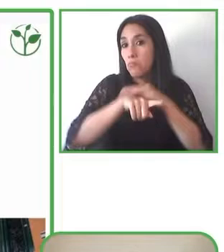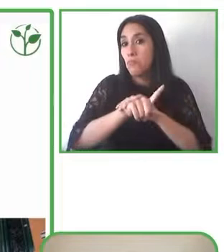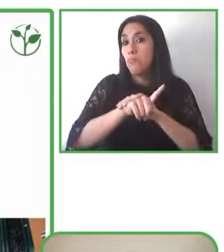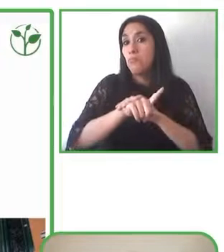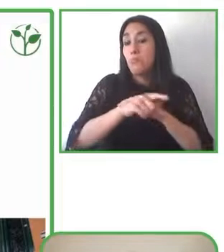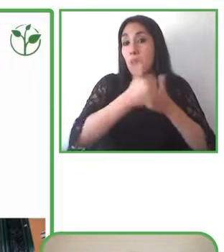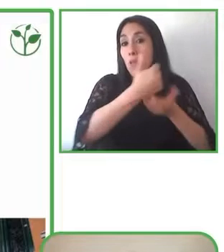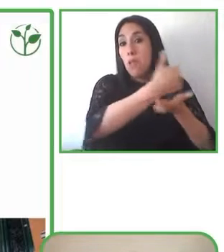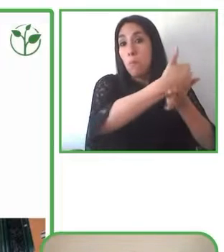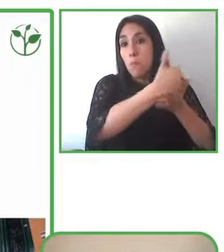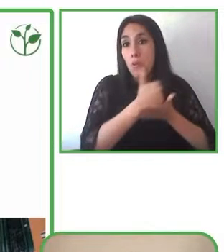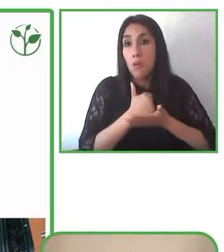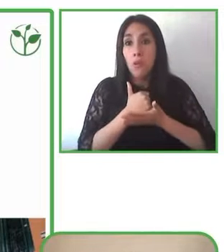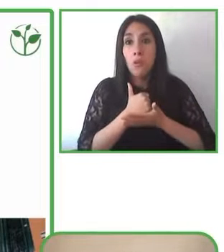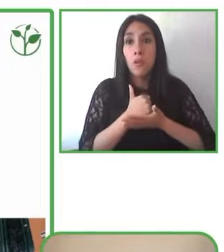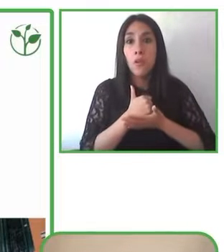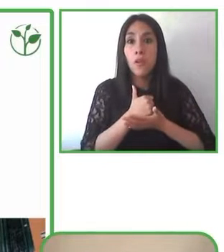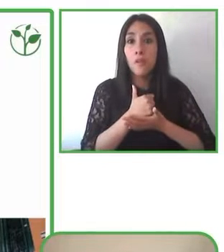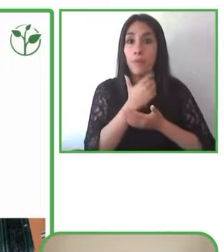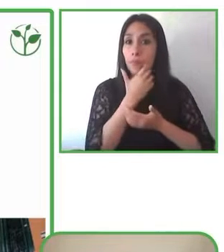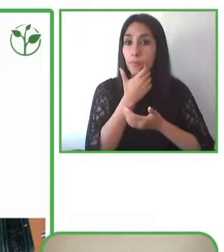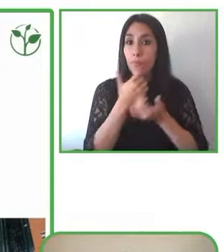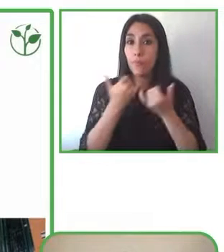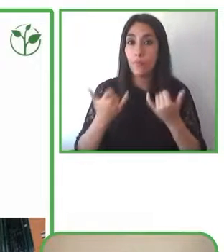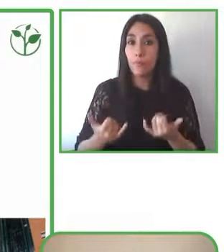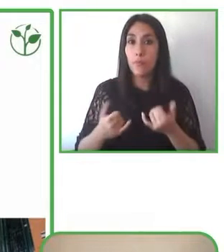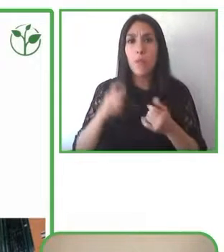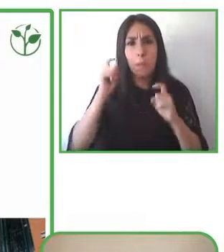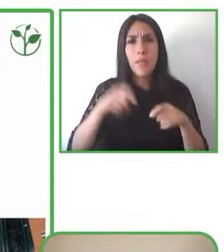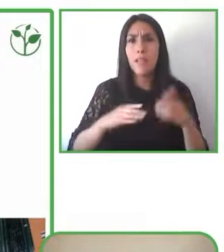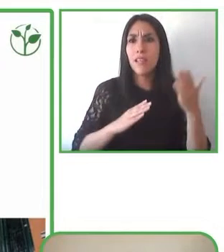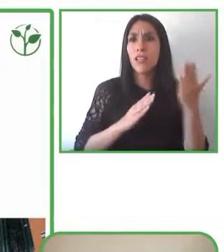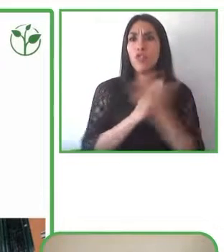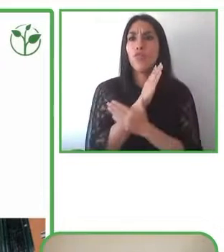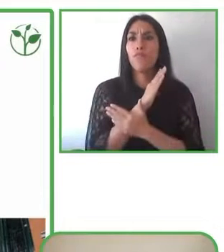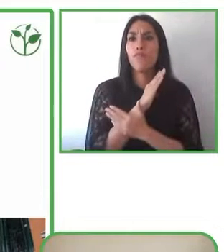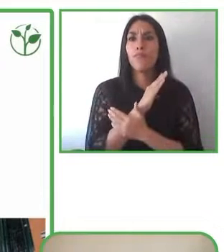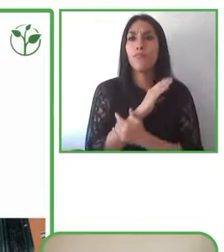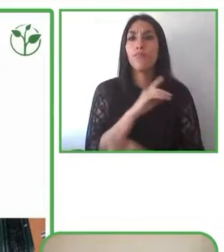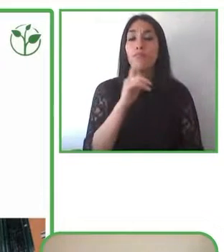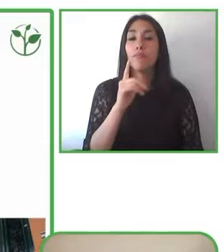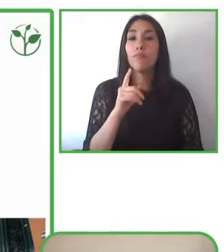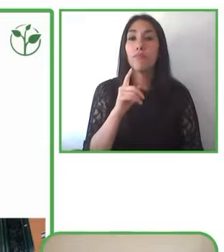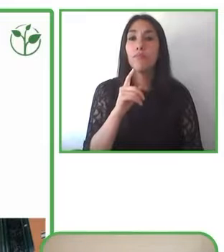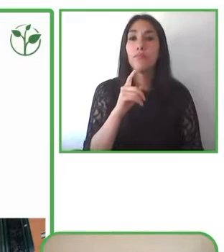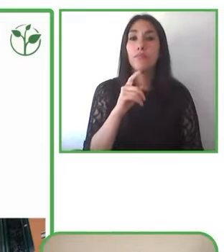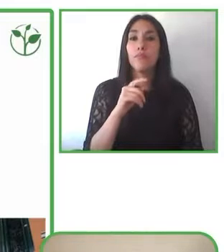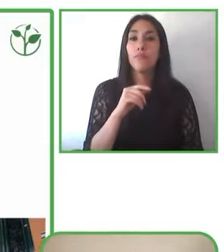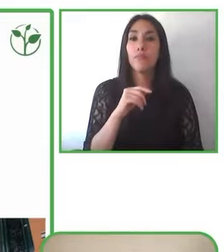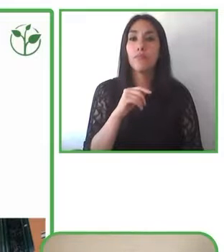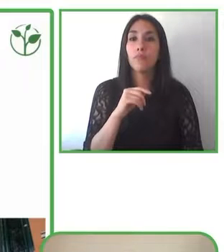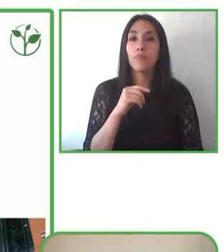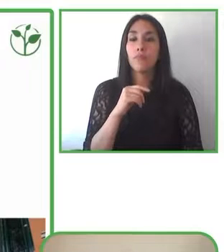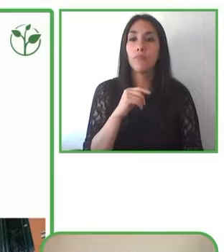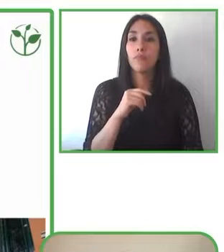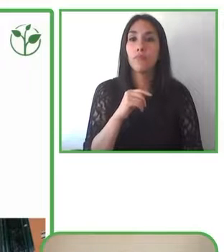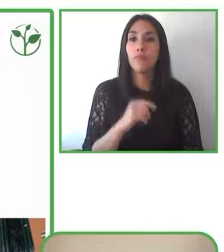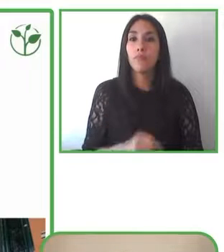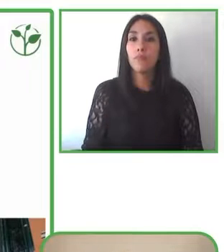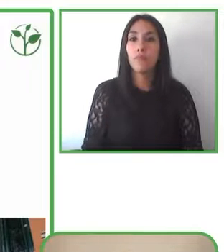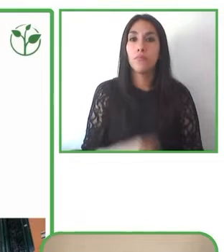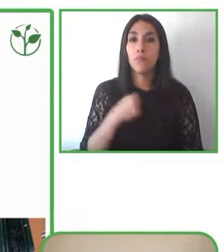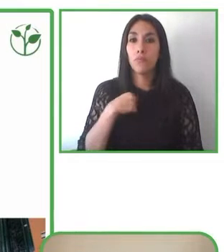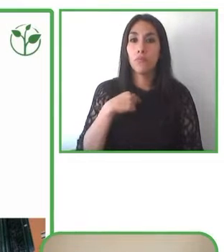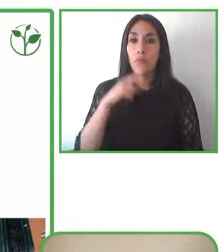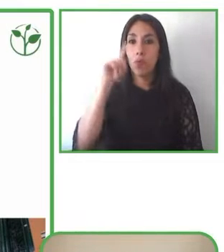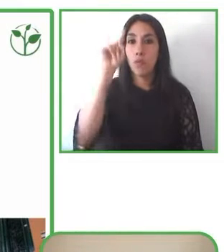derecho que es una bueno pues es una necesidad y que es la primera puerta para poder hablar de inclusión